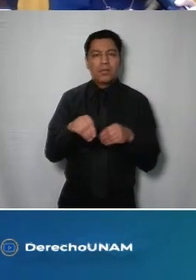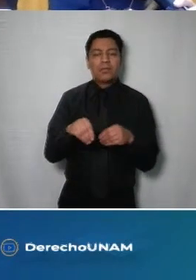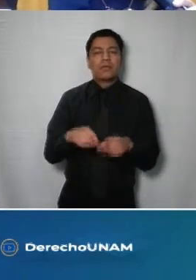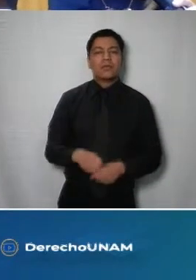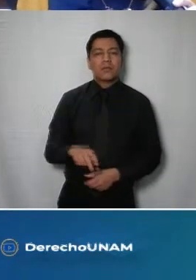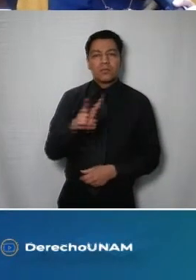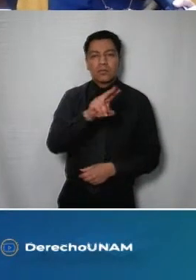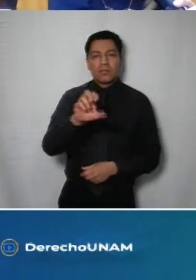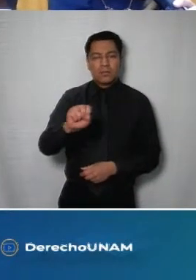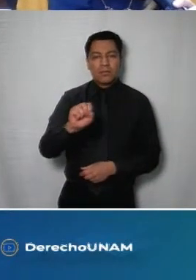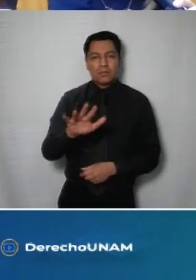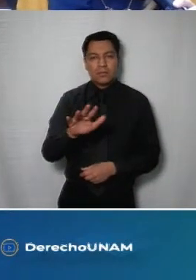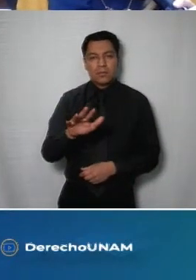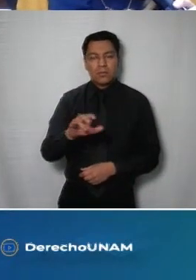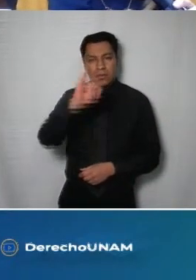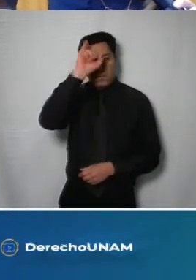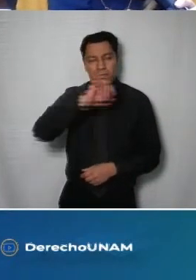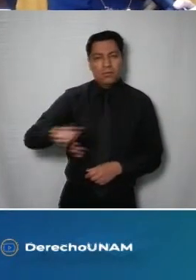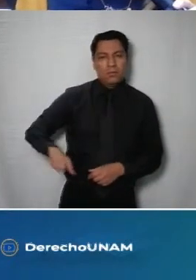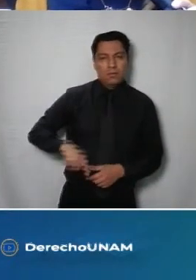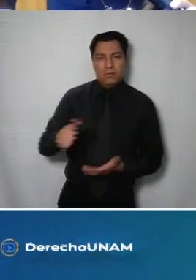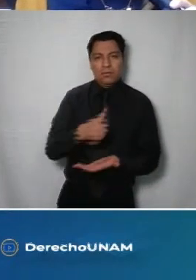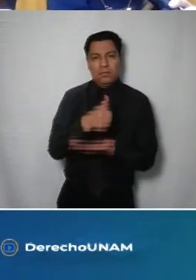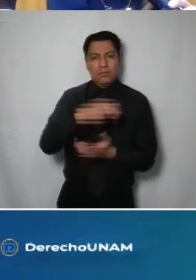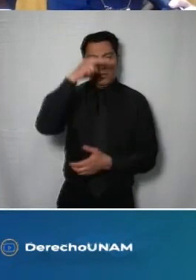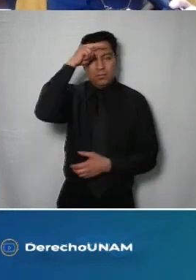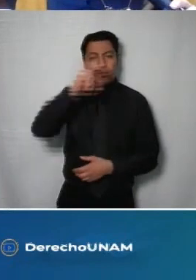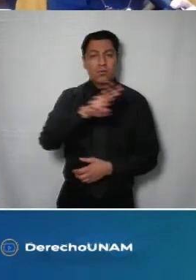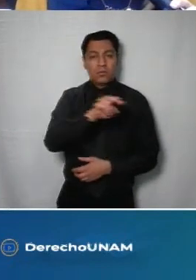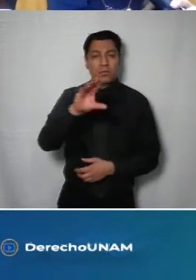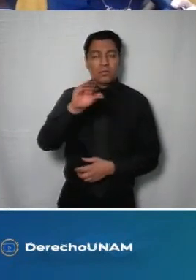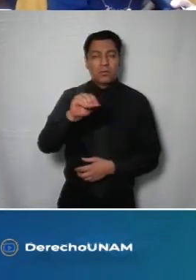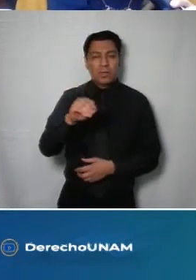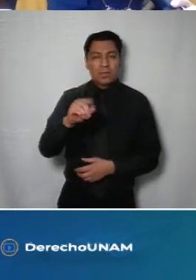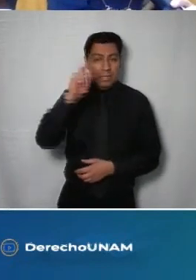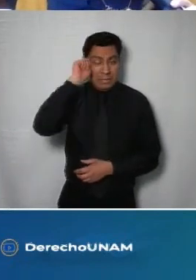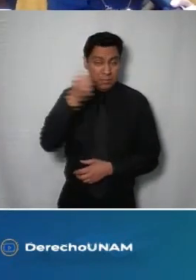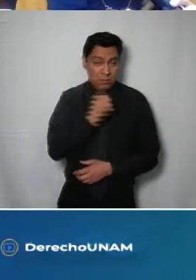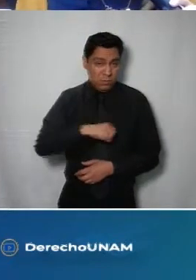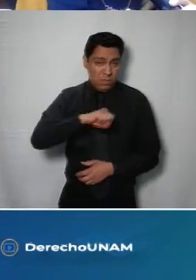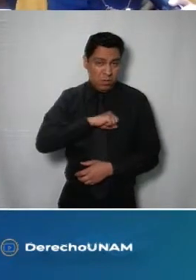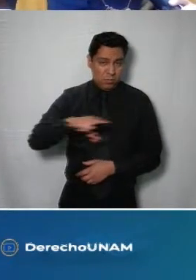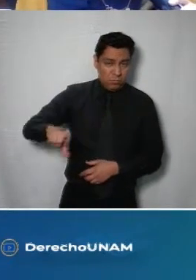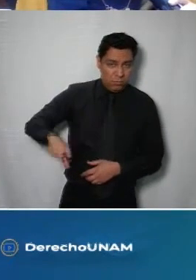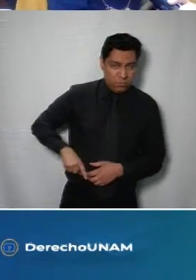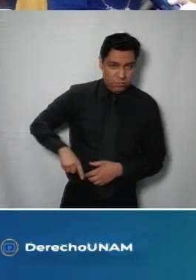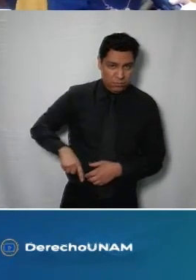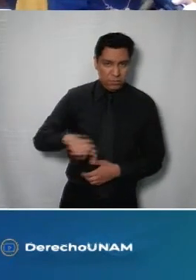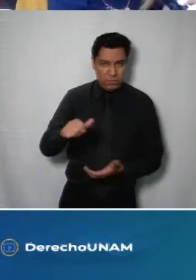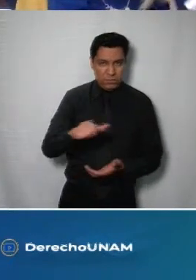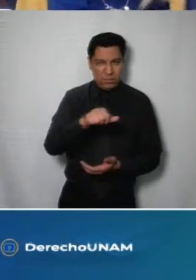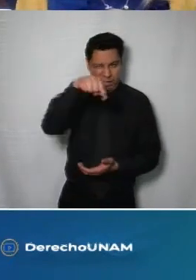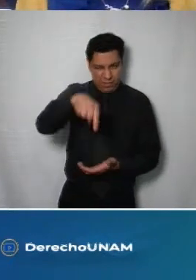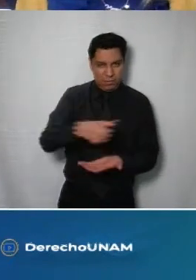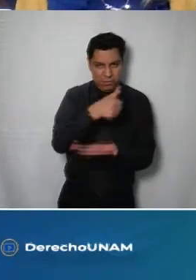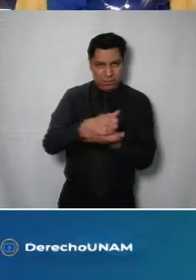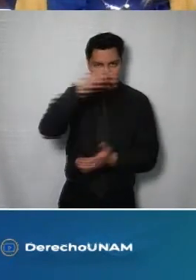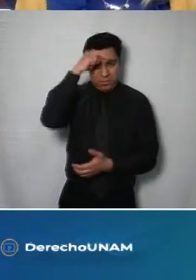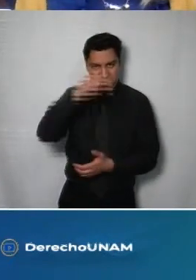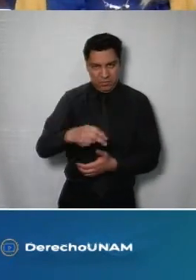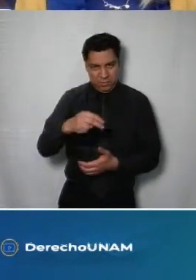265 de la Jefatura de Gobierno de la Ciudad de México y 290 de Servicios de Salud Pública de la Ciudad de México